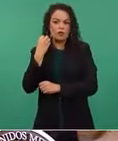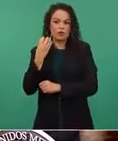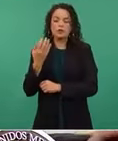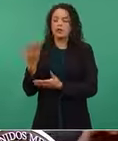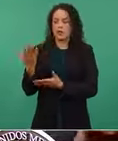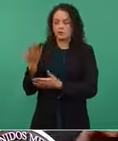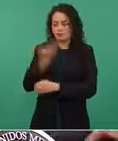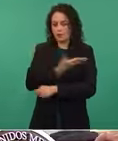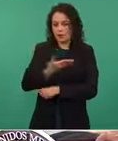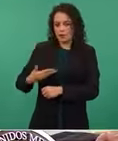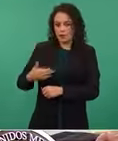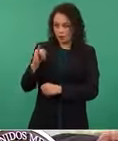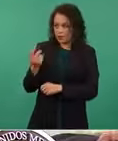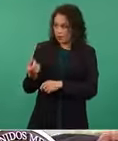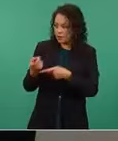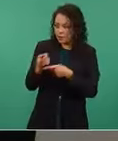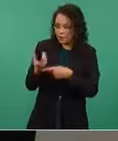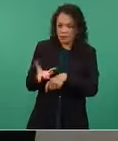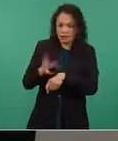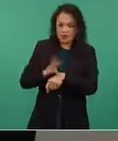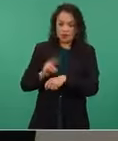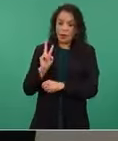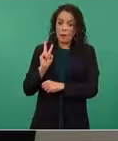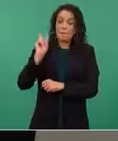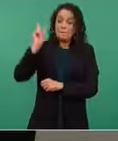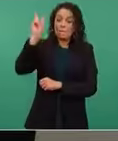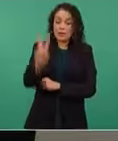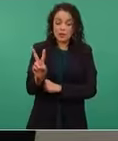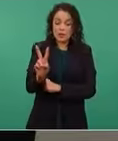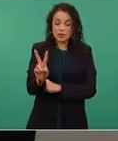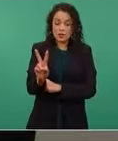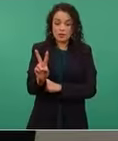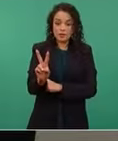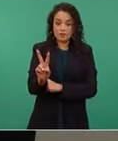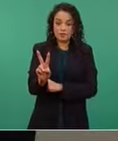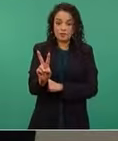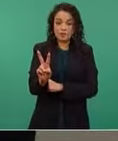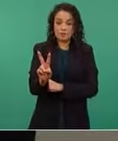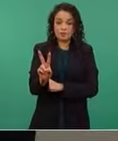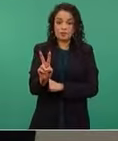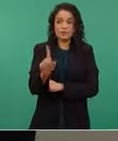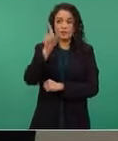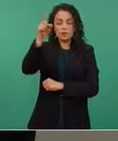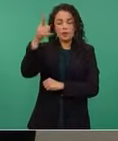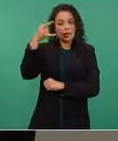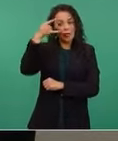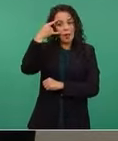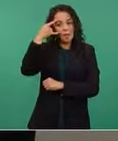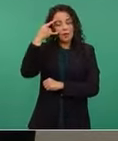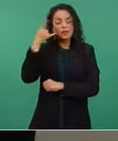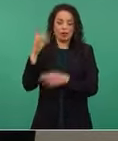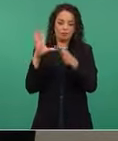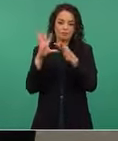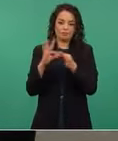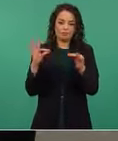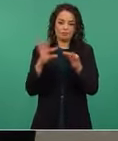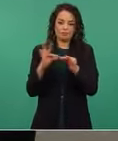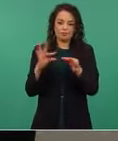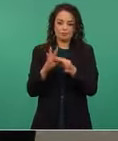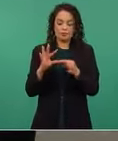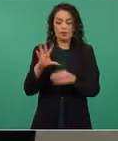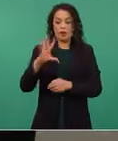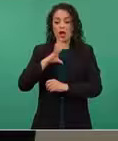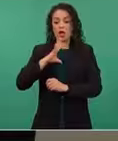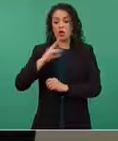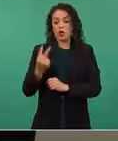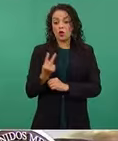de hacerlo el viernes próximo, donde estaremos en el estado de Campeche. Y dado que hay dos entidades federativas